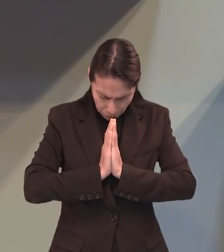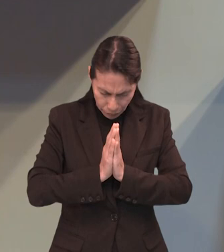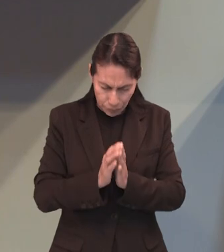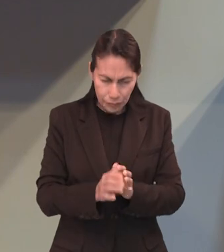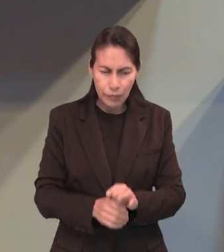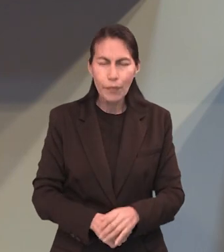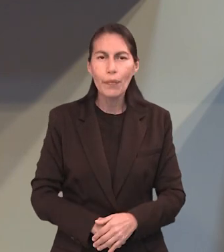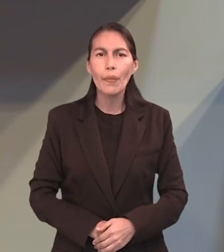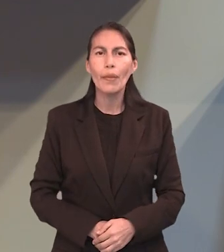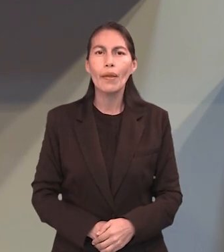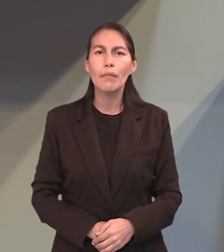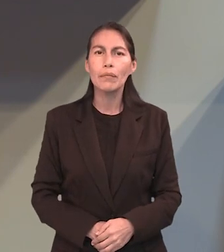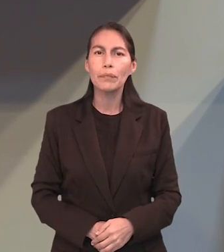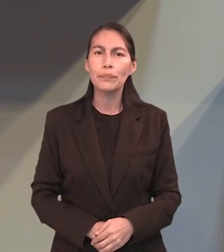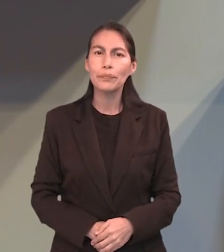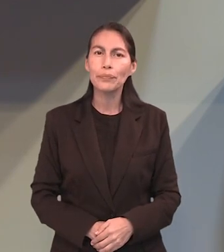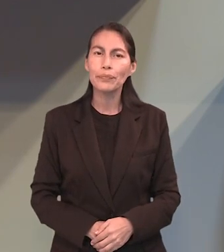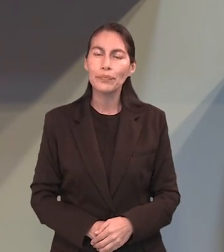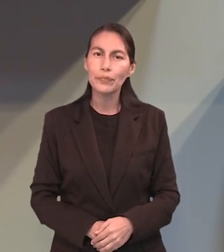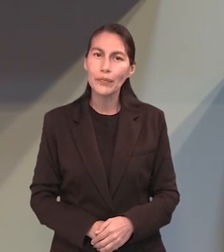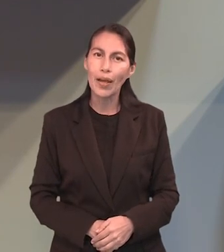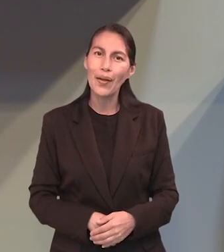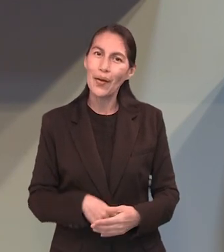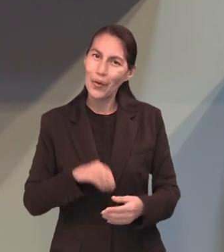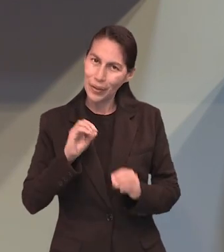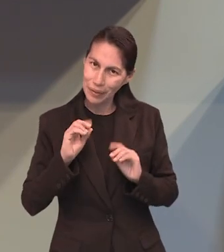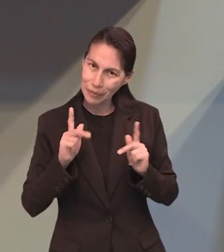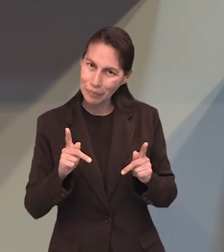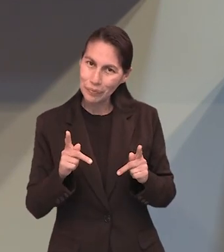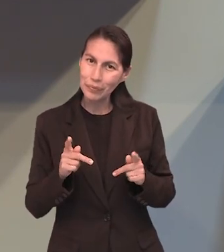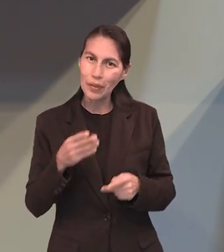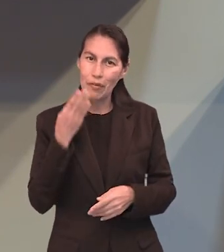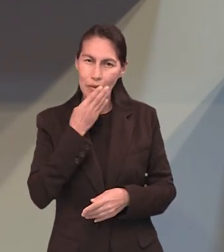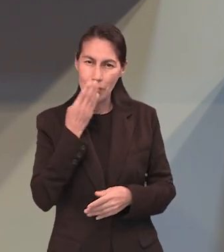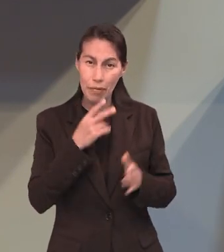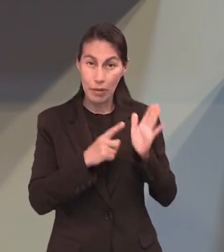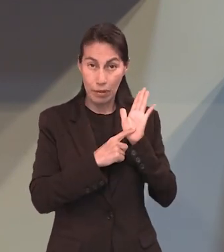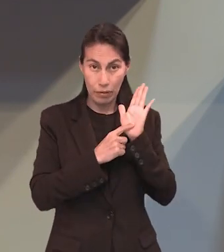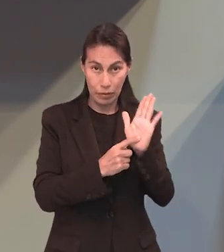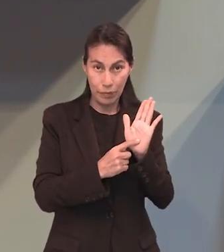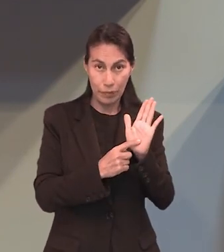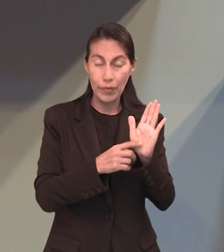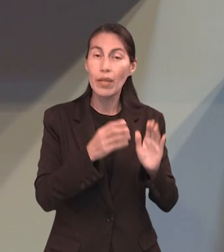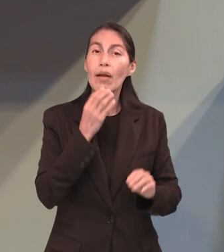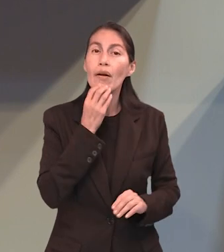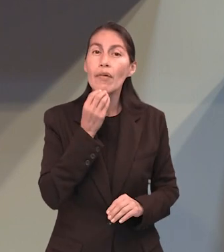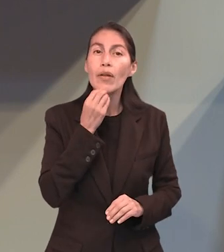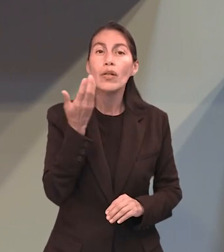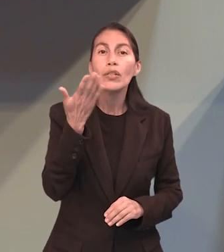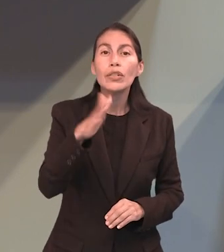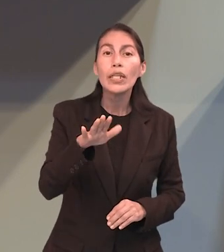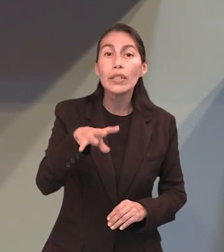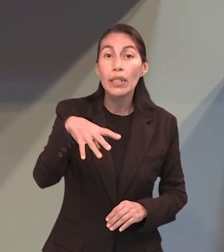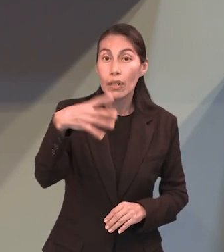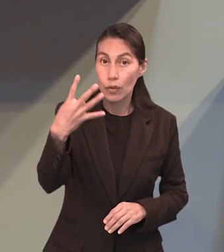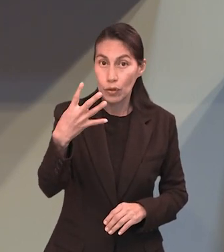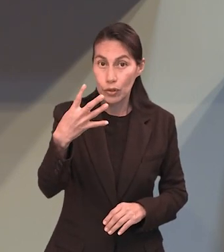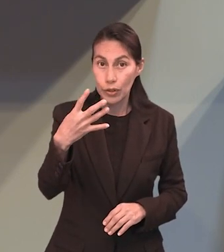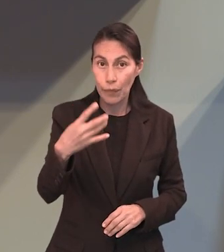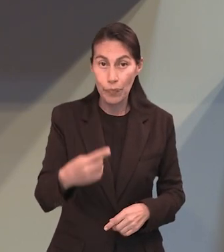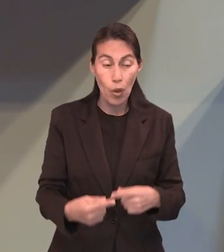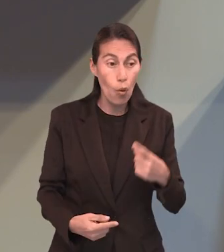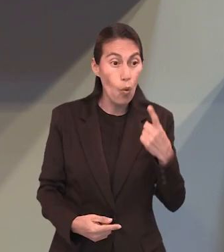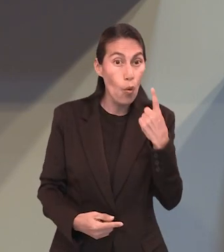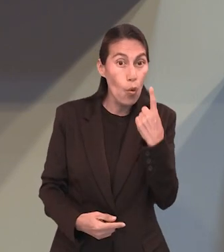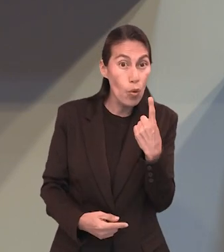Muy bien, quiero compartir con ustedes un texto que dice Hebreos 10, 14, porque con